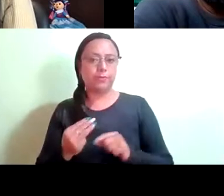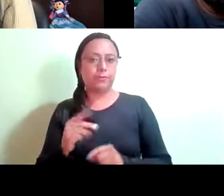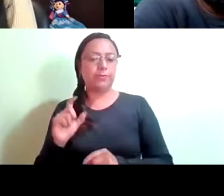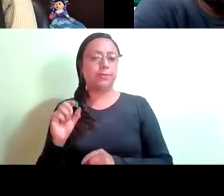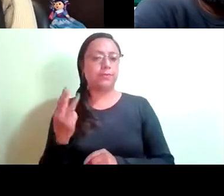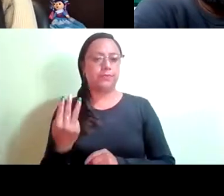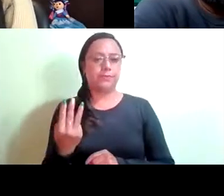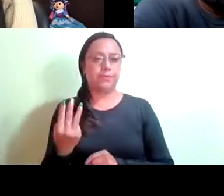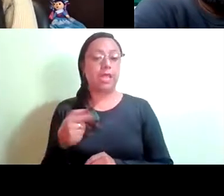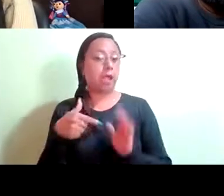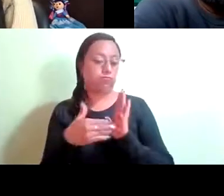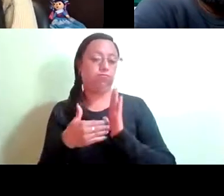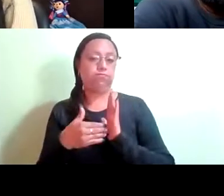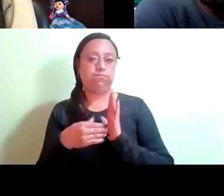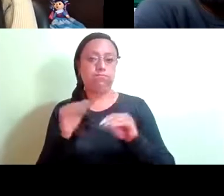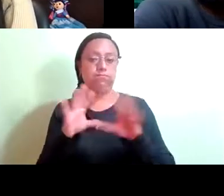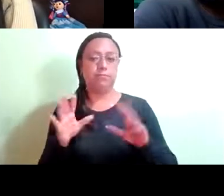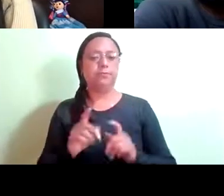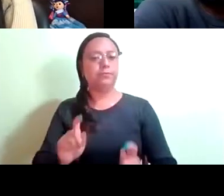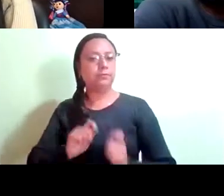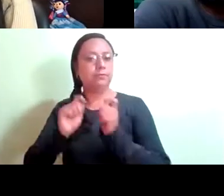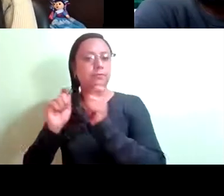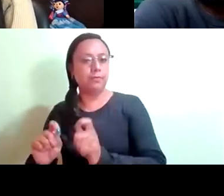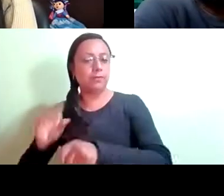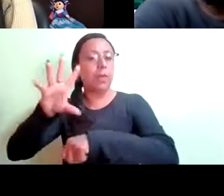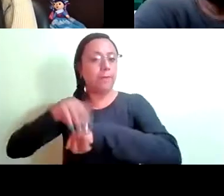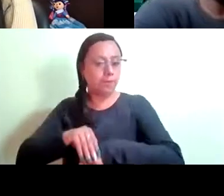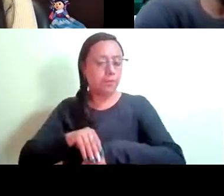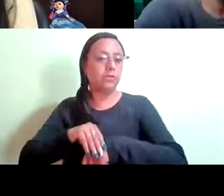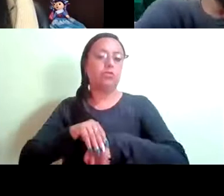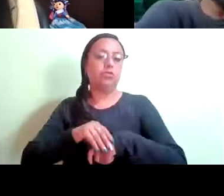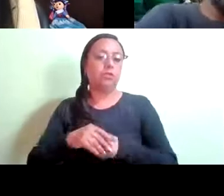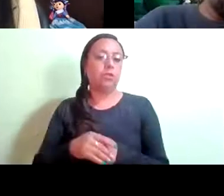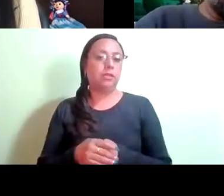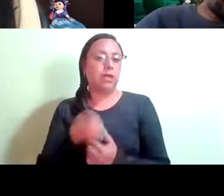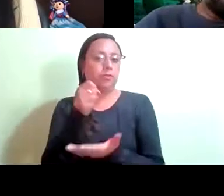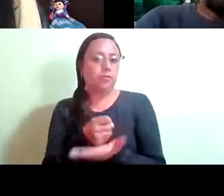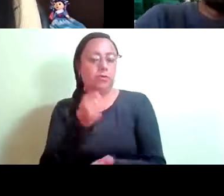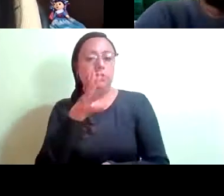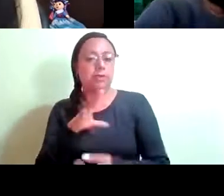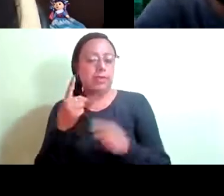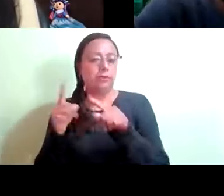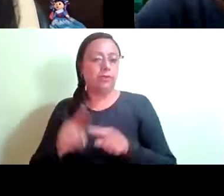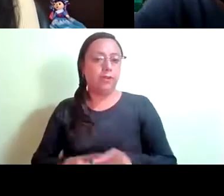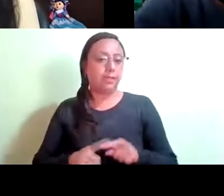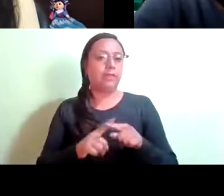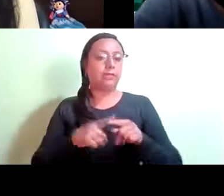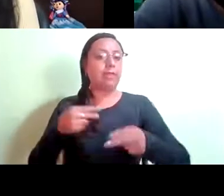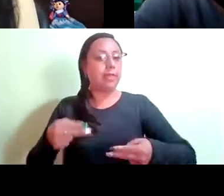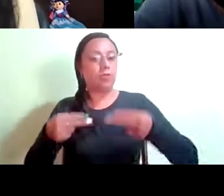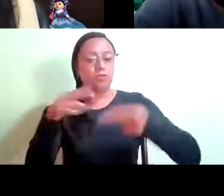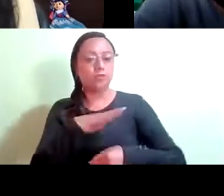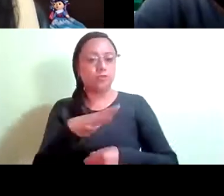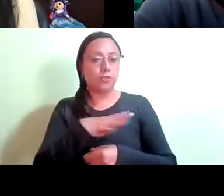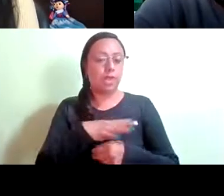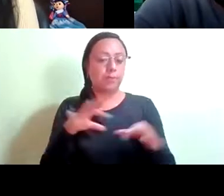tercera, establece otorgar los permisos y licencias y autorizaciones de funcionamiento de los giros y avisos con sujeción